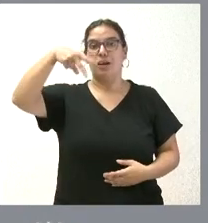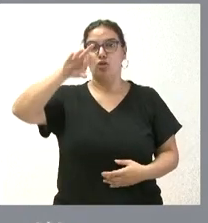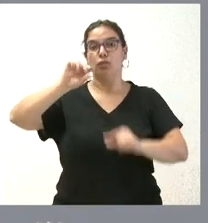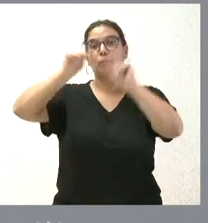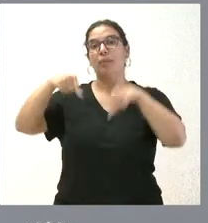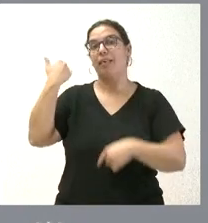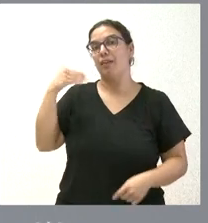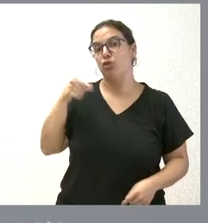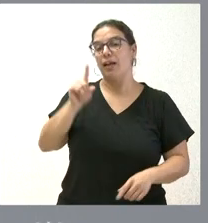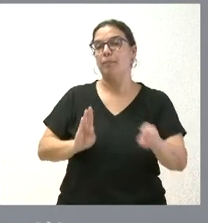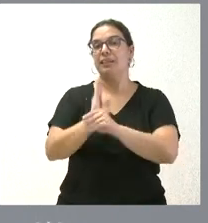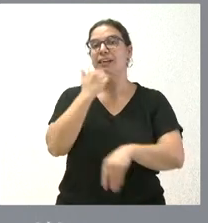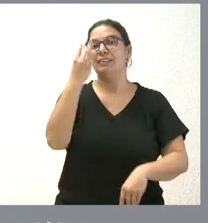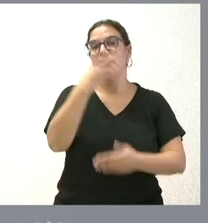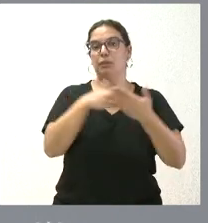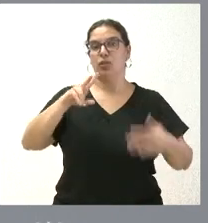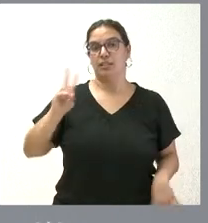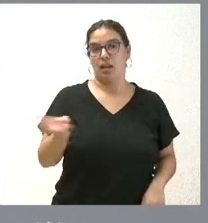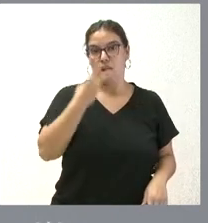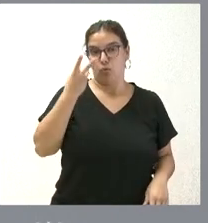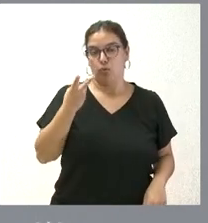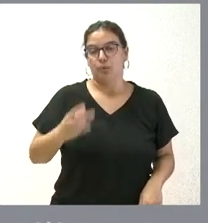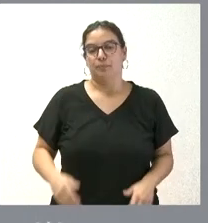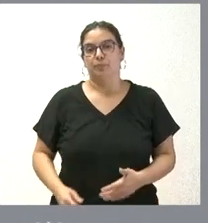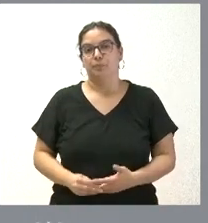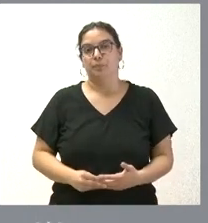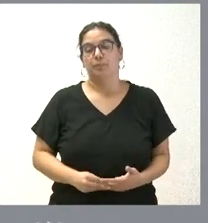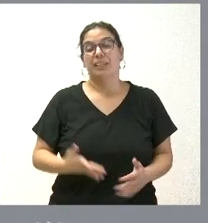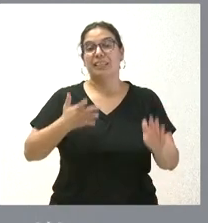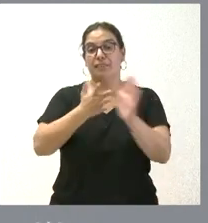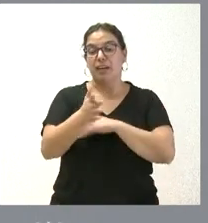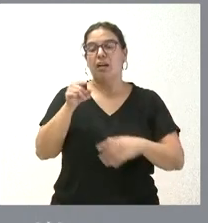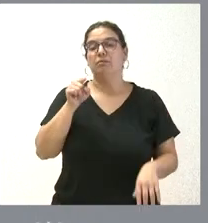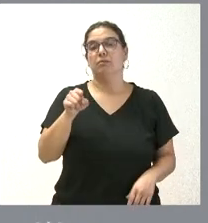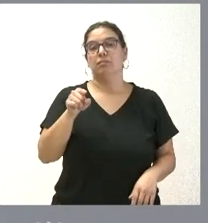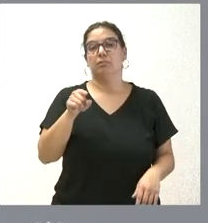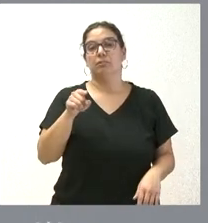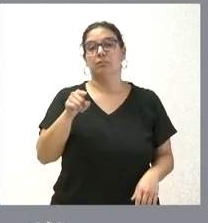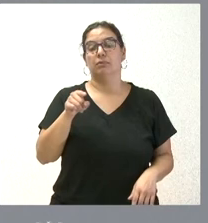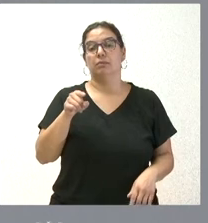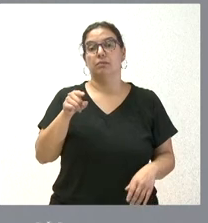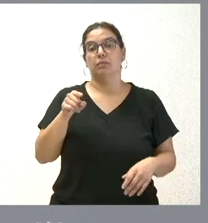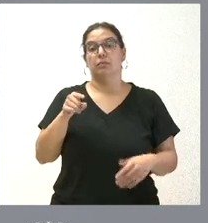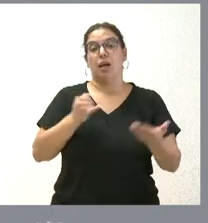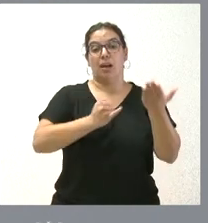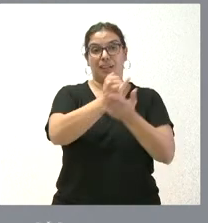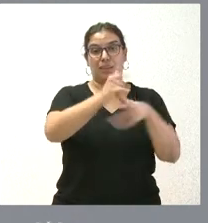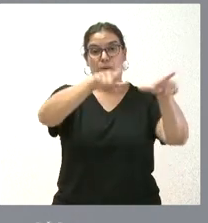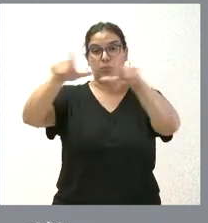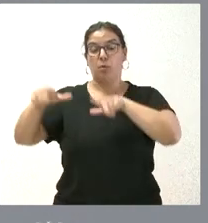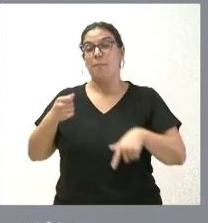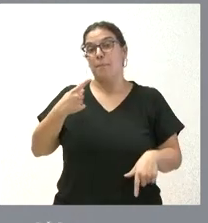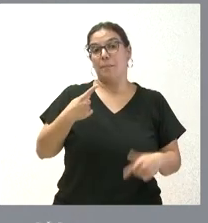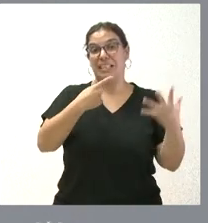tres millones de euros. Estamos hablando de permitir concentrar casi 1